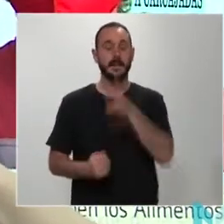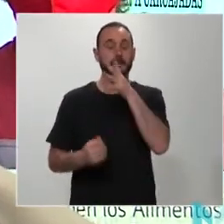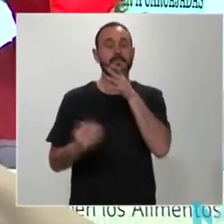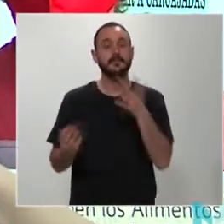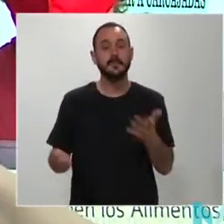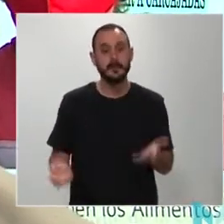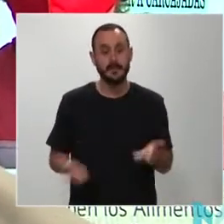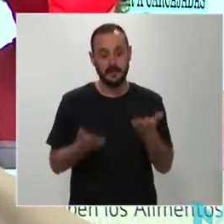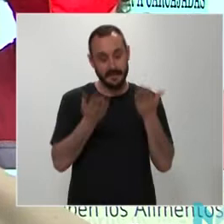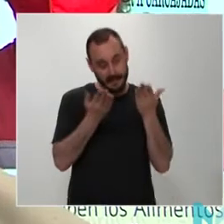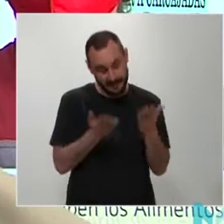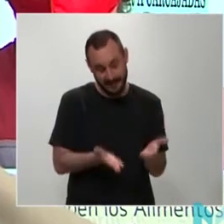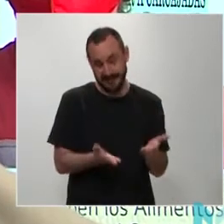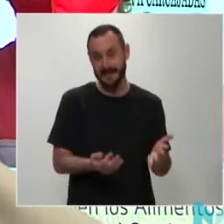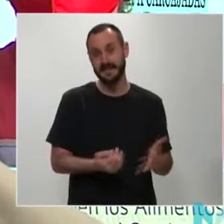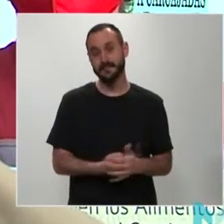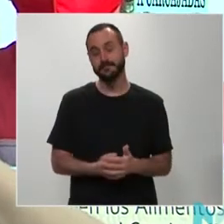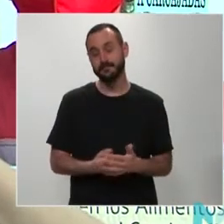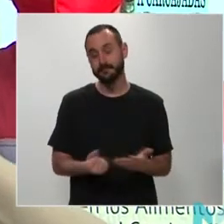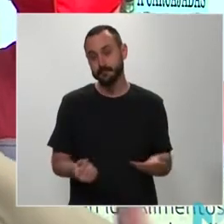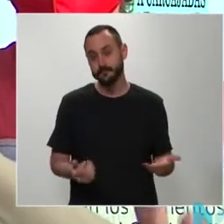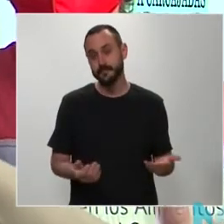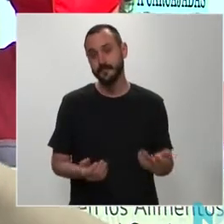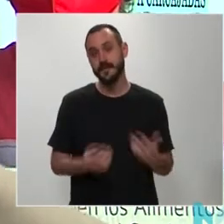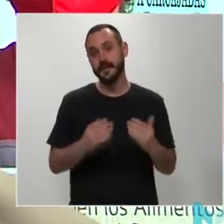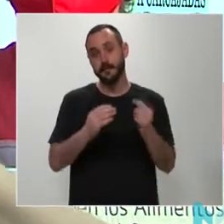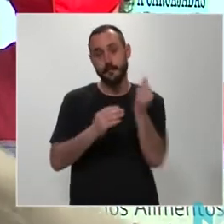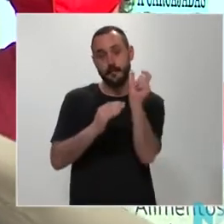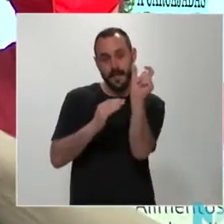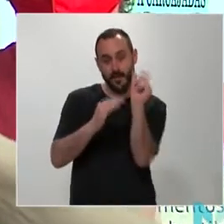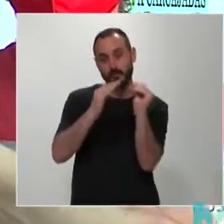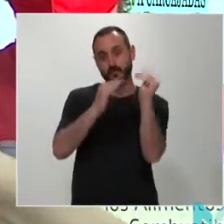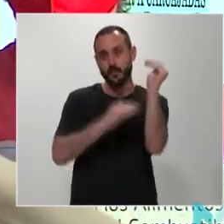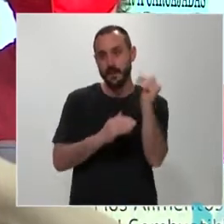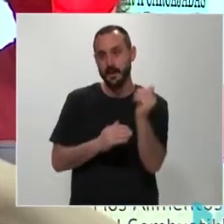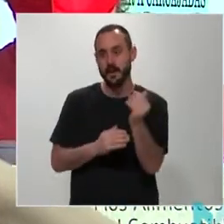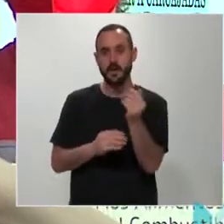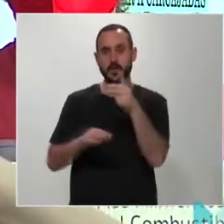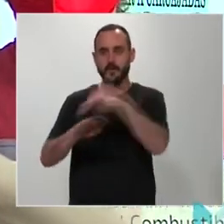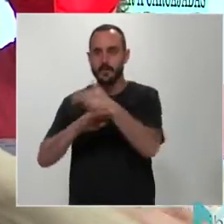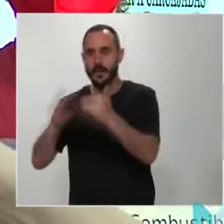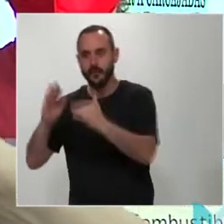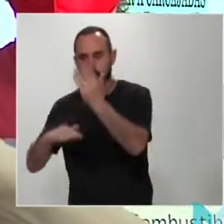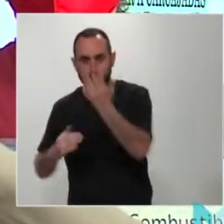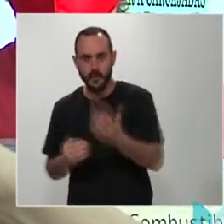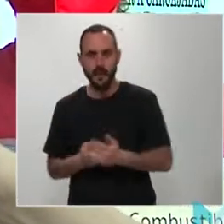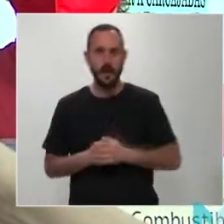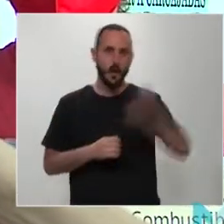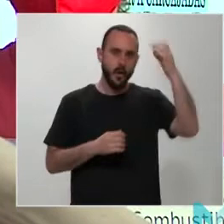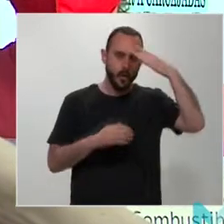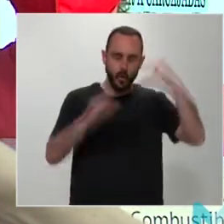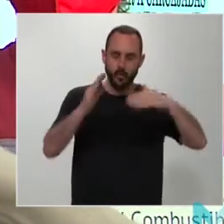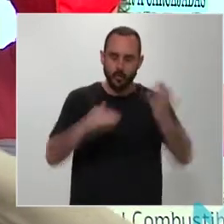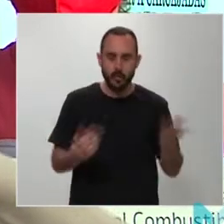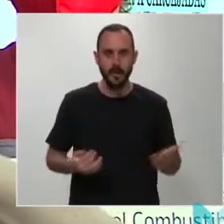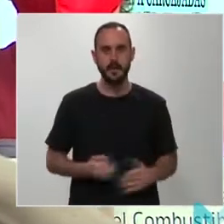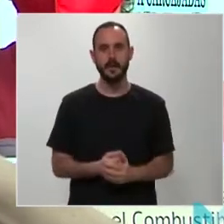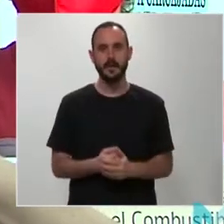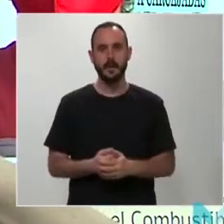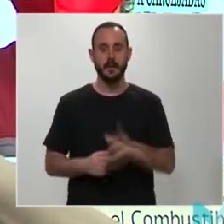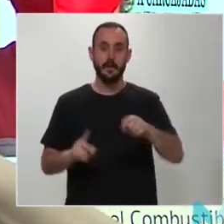estas subidas de precios, subidas de combustible, subidas de la luz y